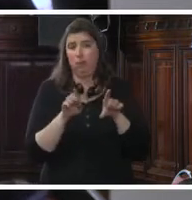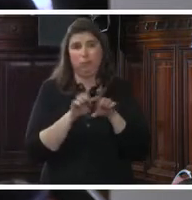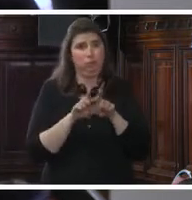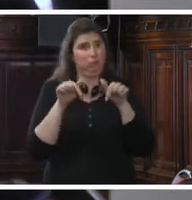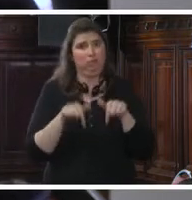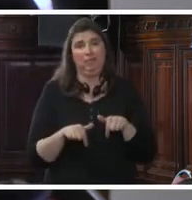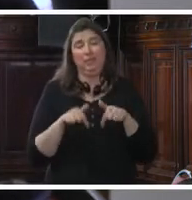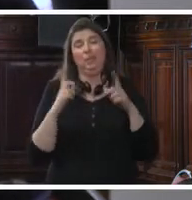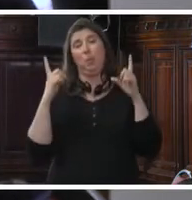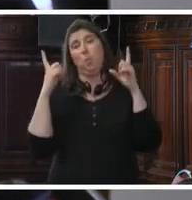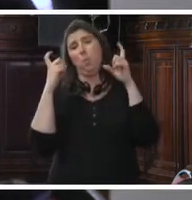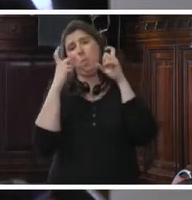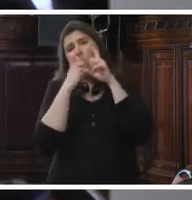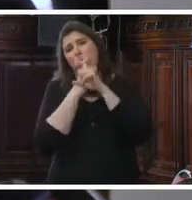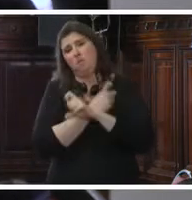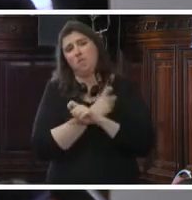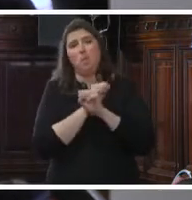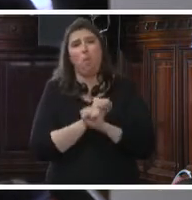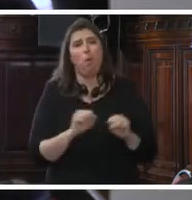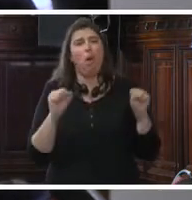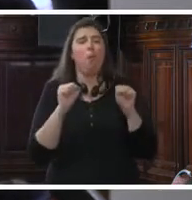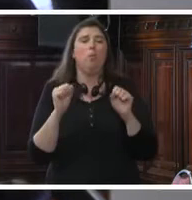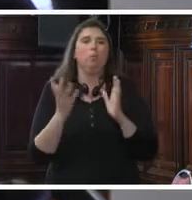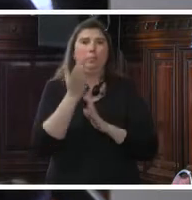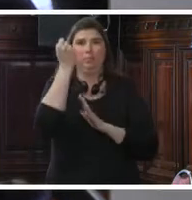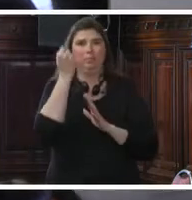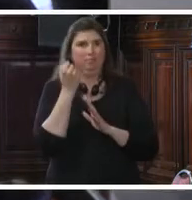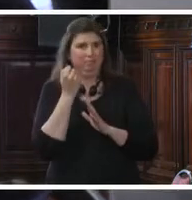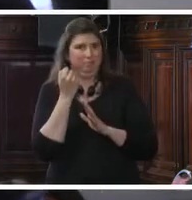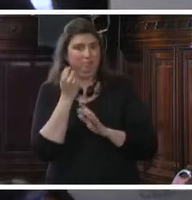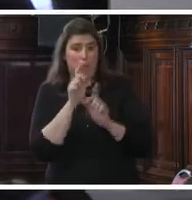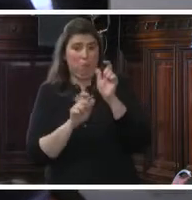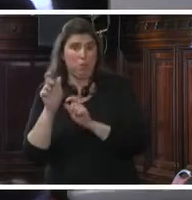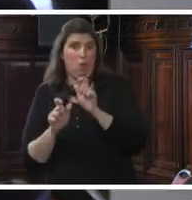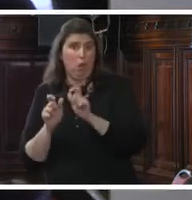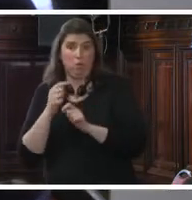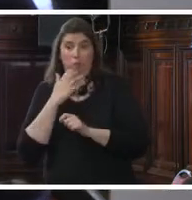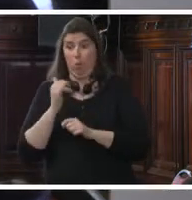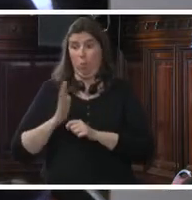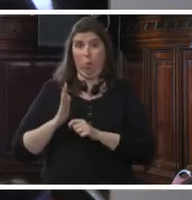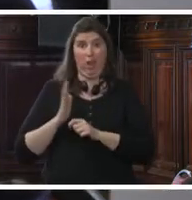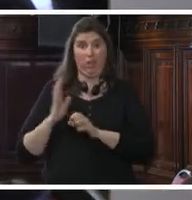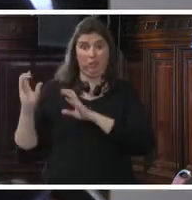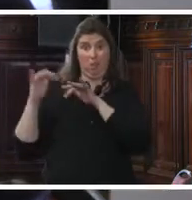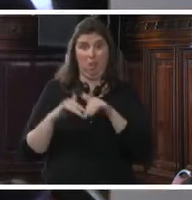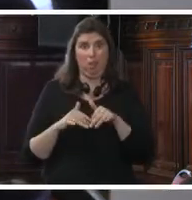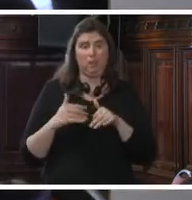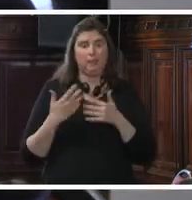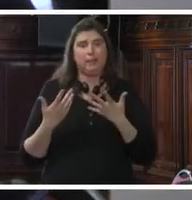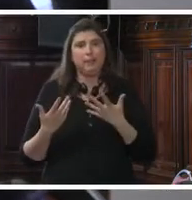difícil que nosotros podamos detectarlos, repito, cuando las personas, por ejemplo las mujeres, saben